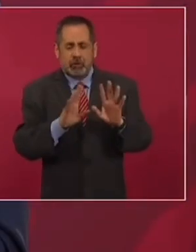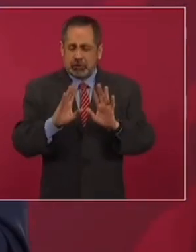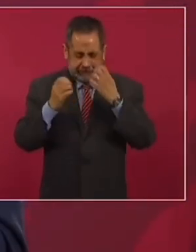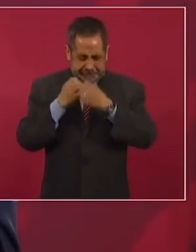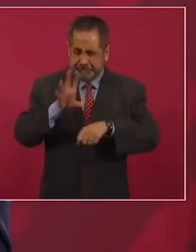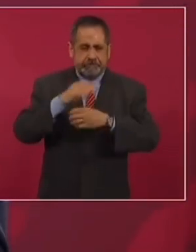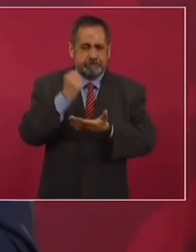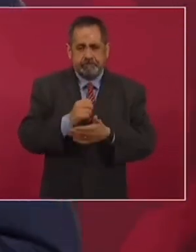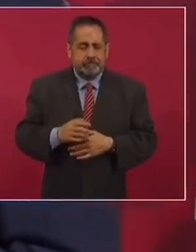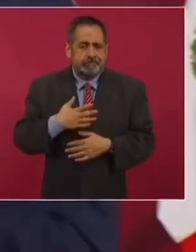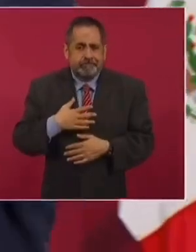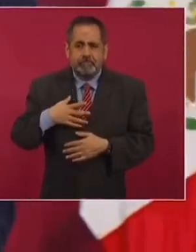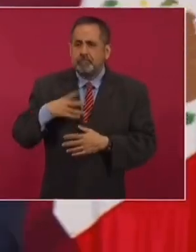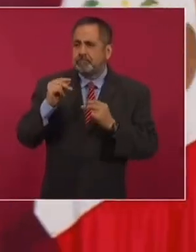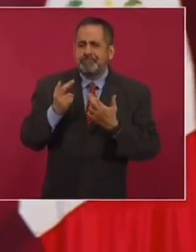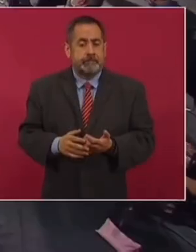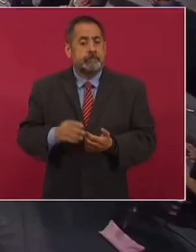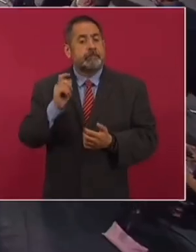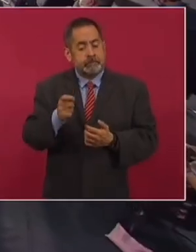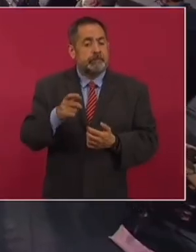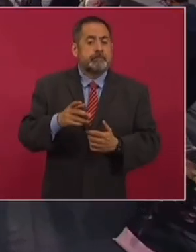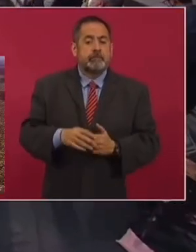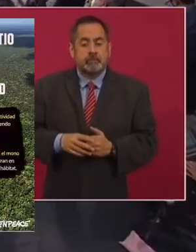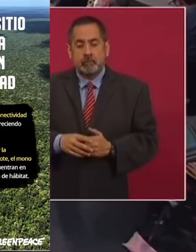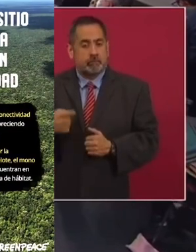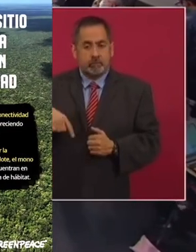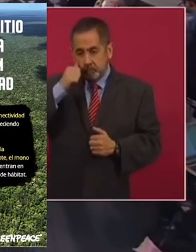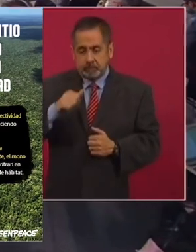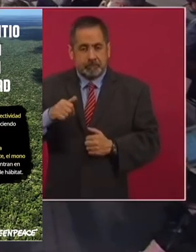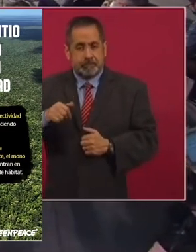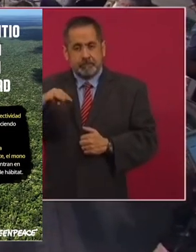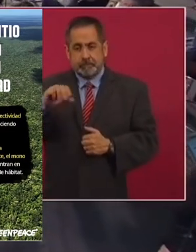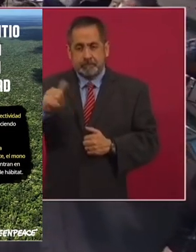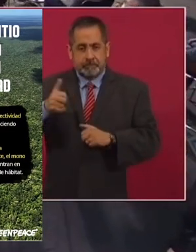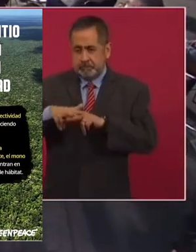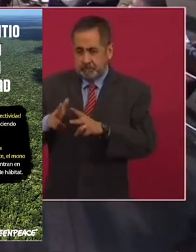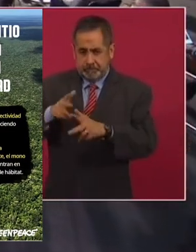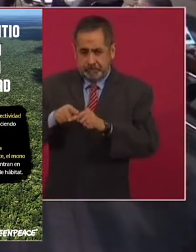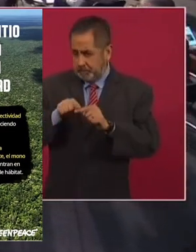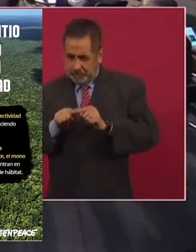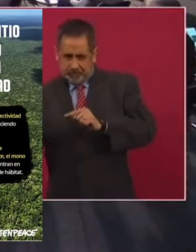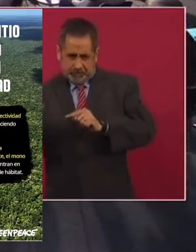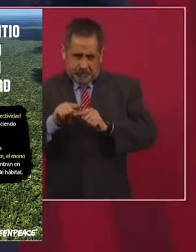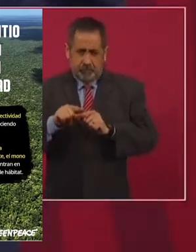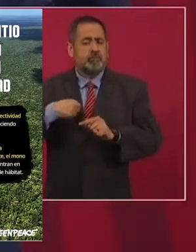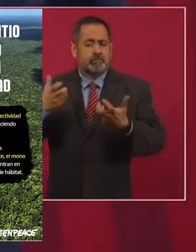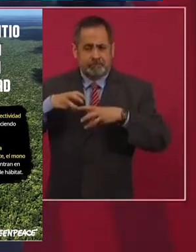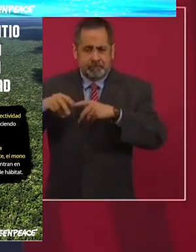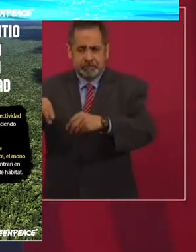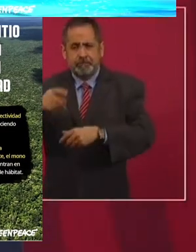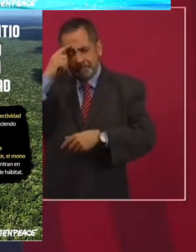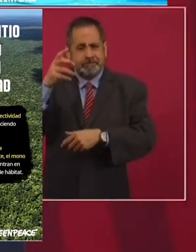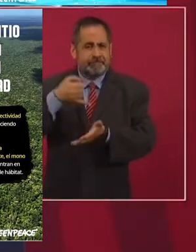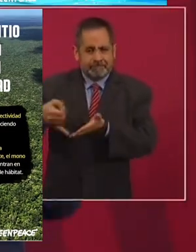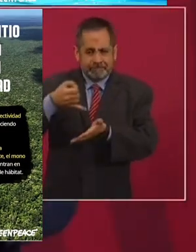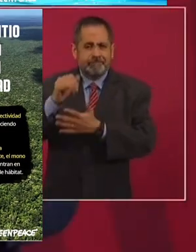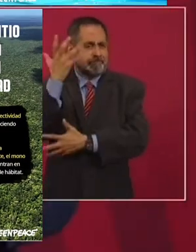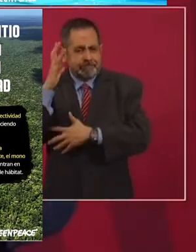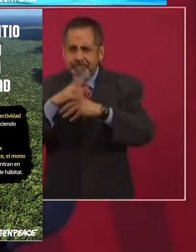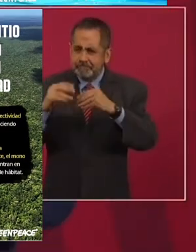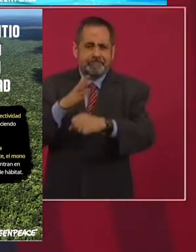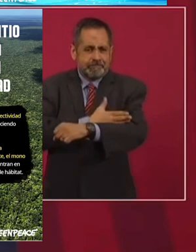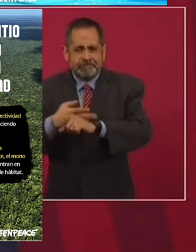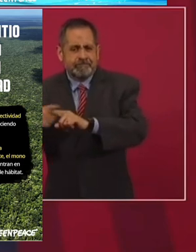permisos. Nosotros no vamos a destruir la selva. No somos iguales en toda la ruta del Trenmalle. Sembrando árboles frutales, maderables, como nunca.